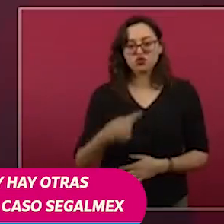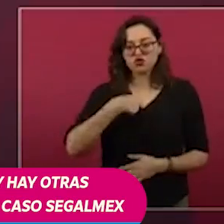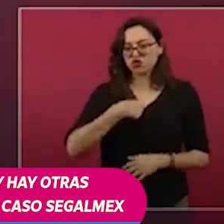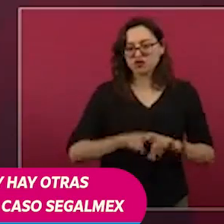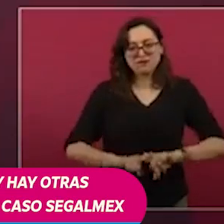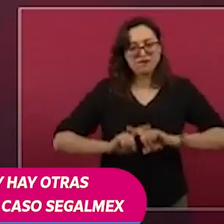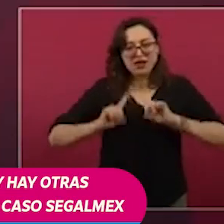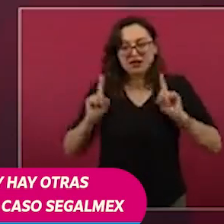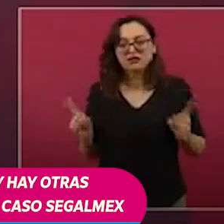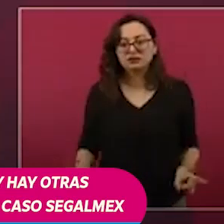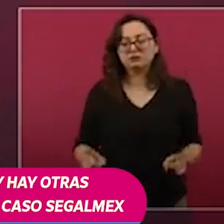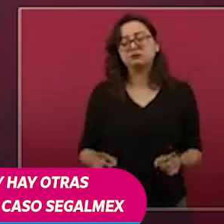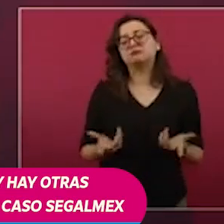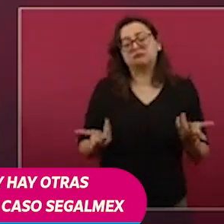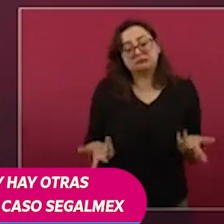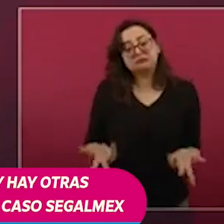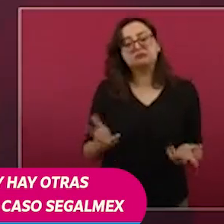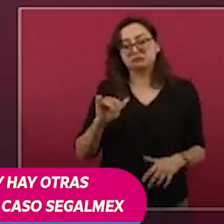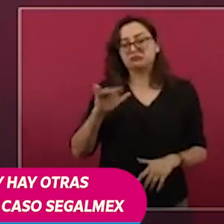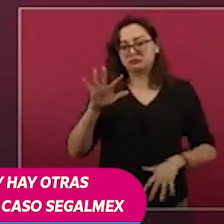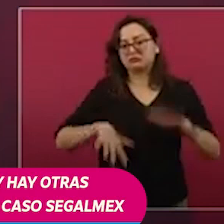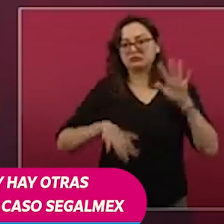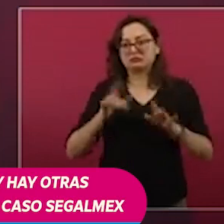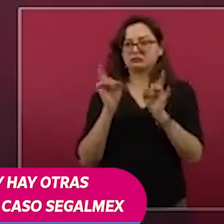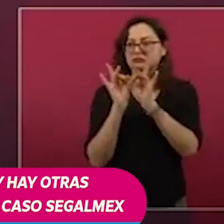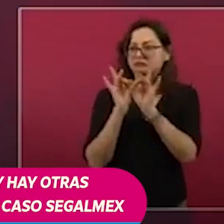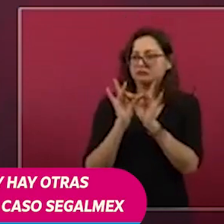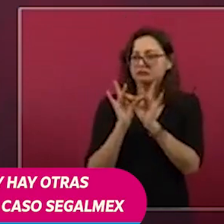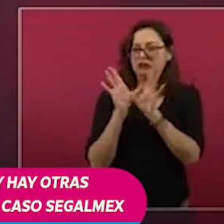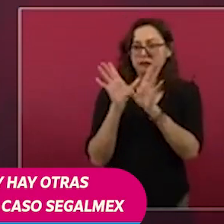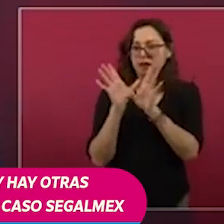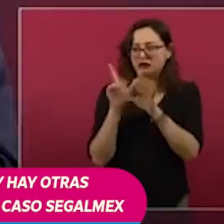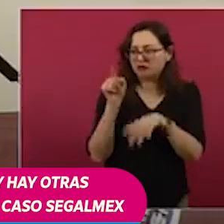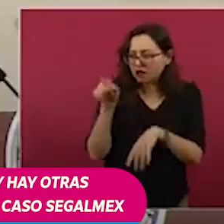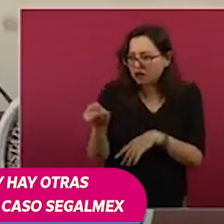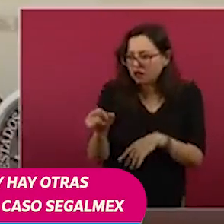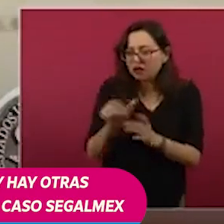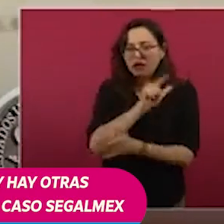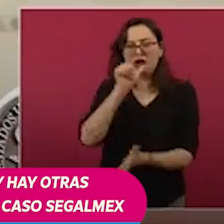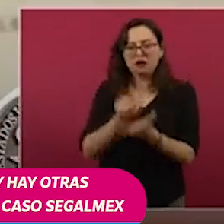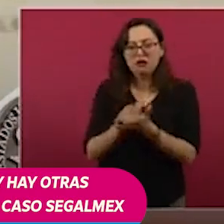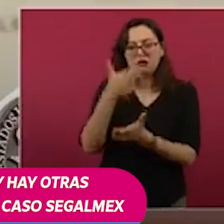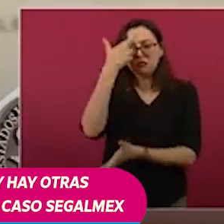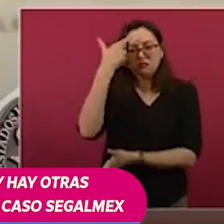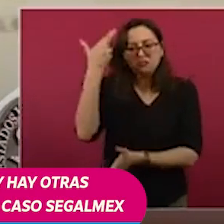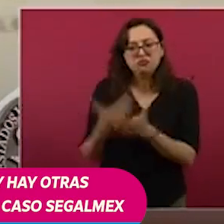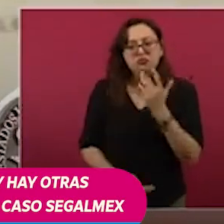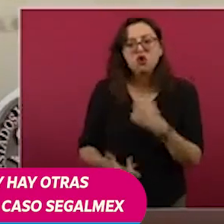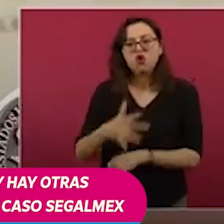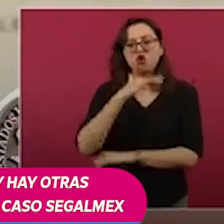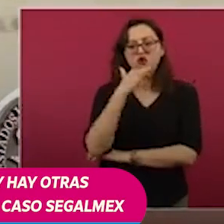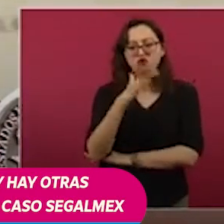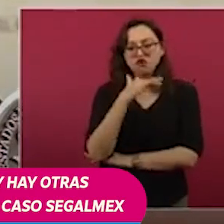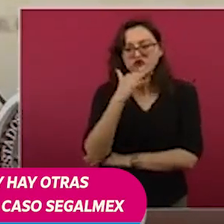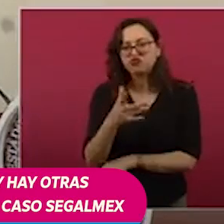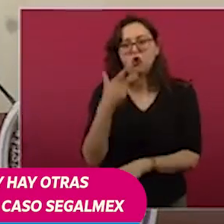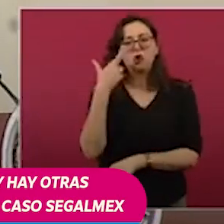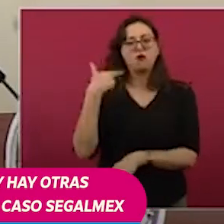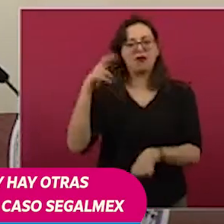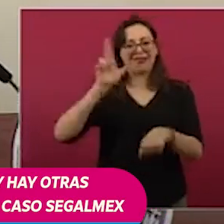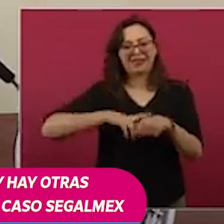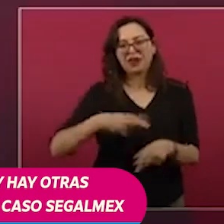permitimos a nadie que se robe el dinero,